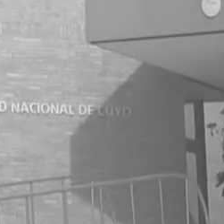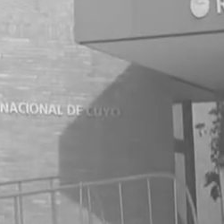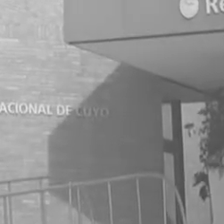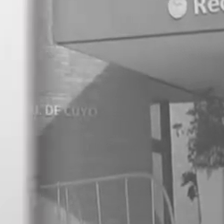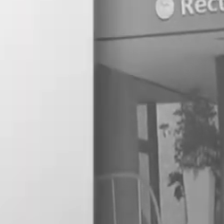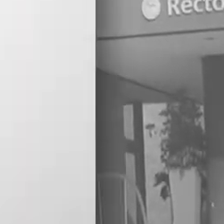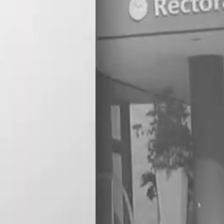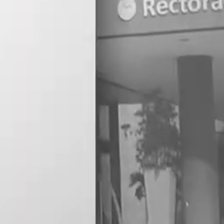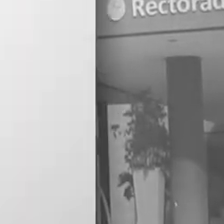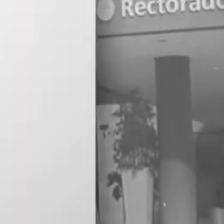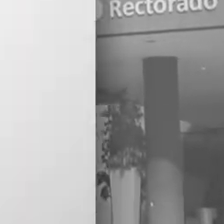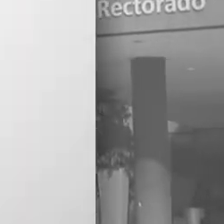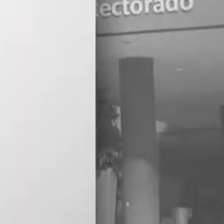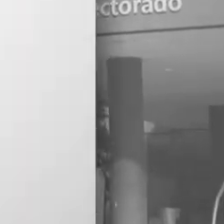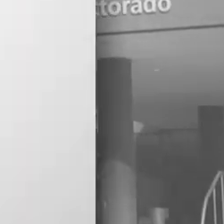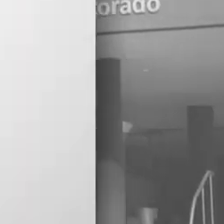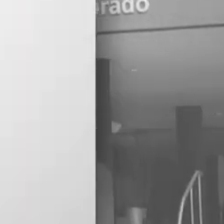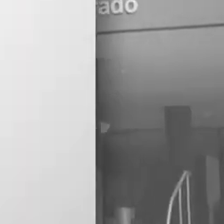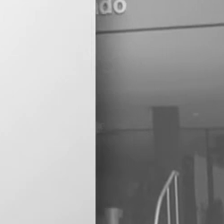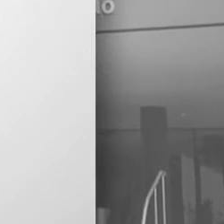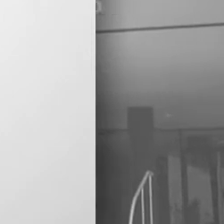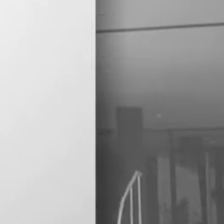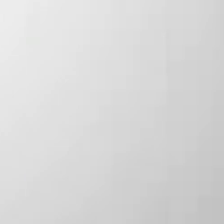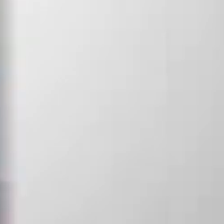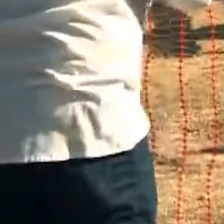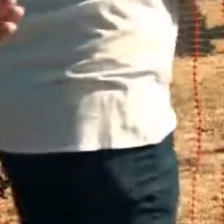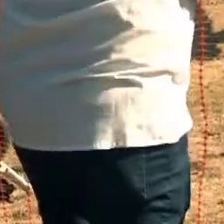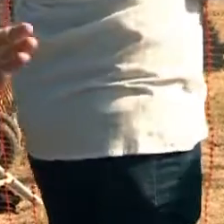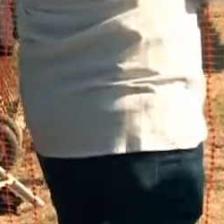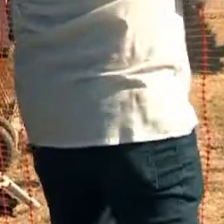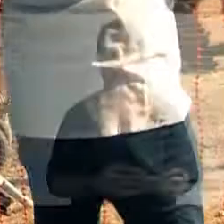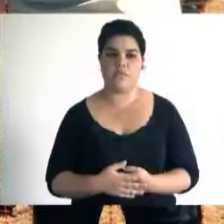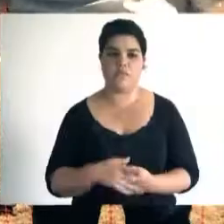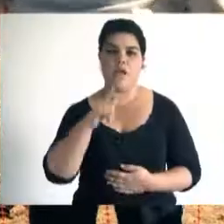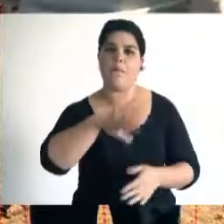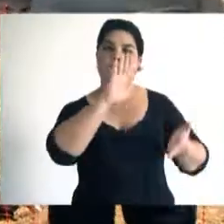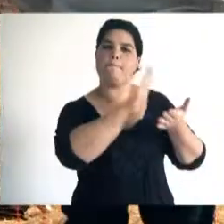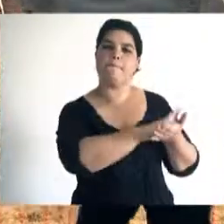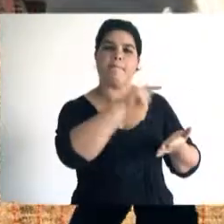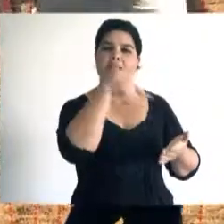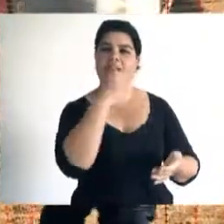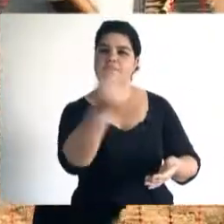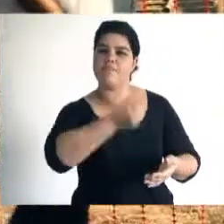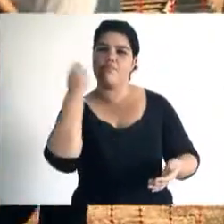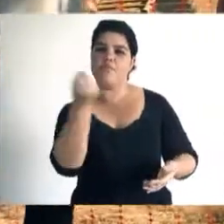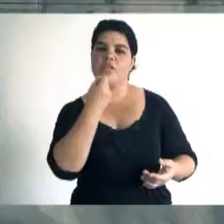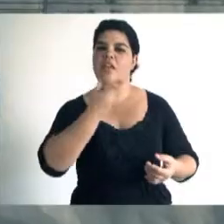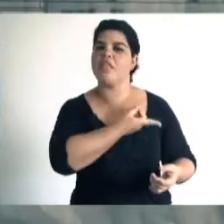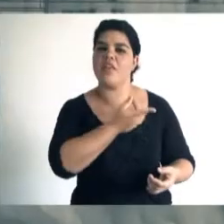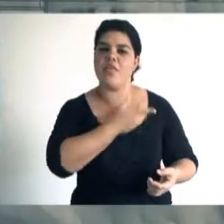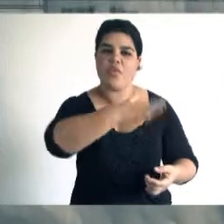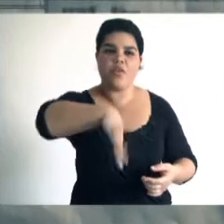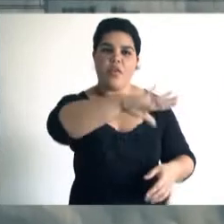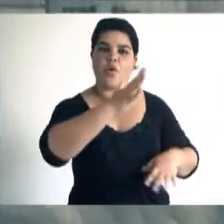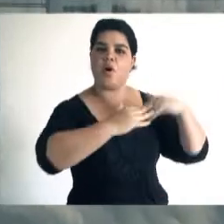Edición U Noticias de Glencullo Colocaron una piedra fundamental en las obras